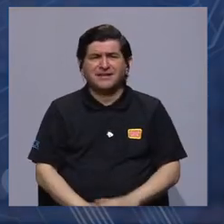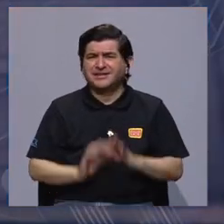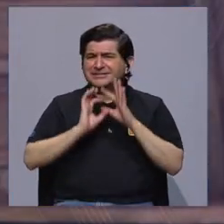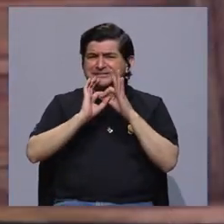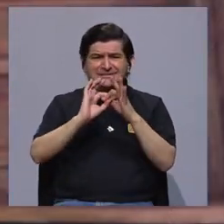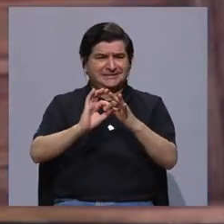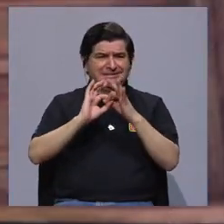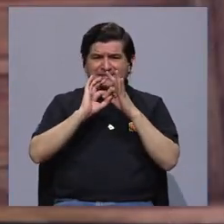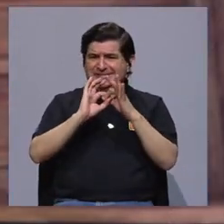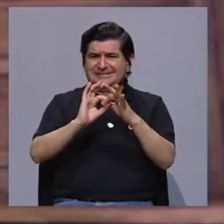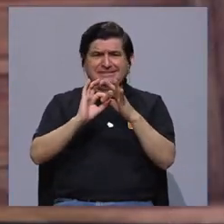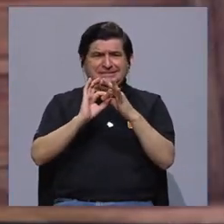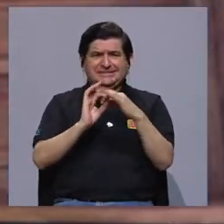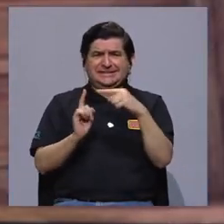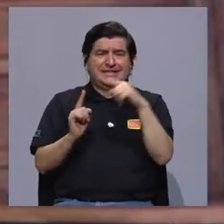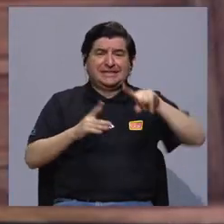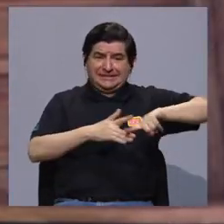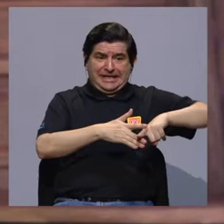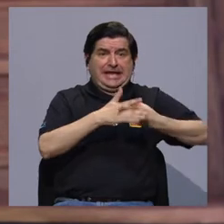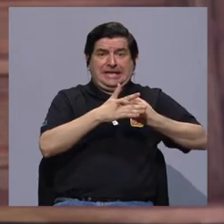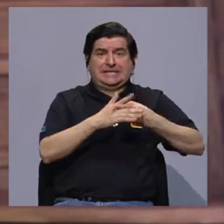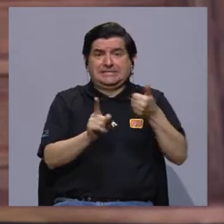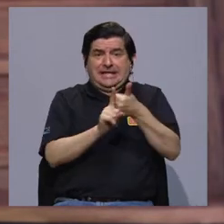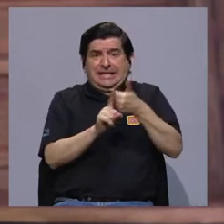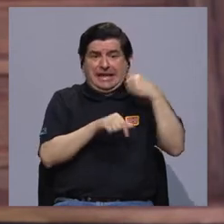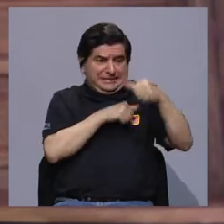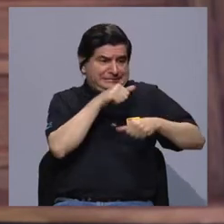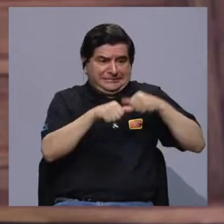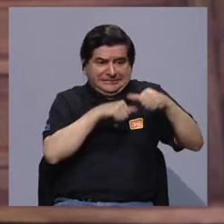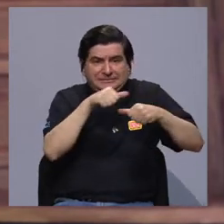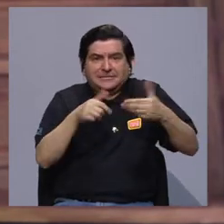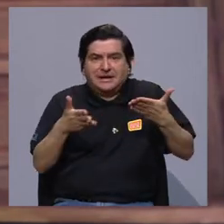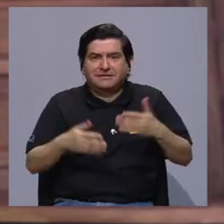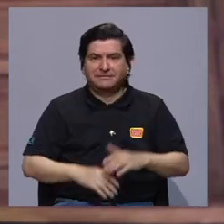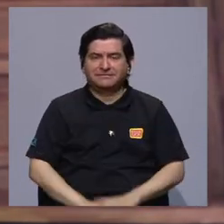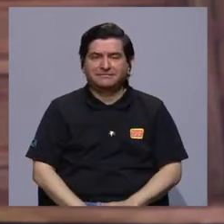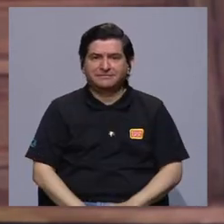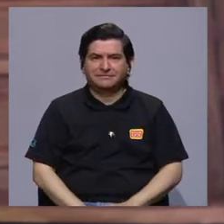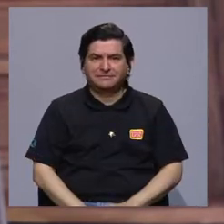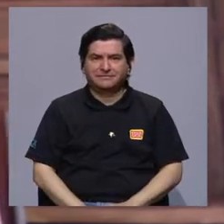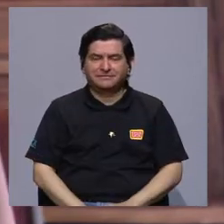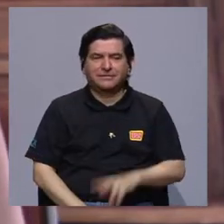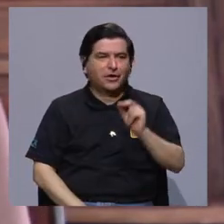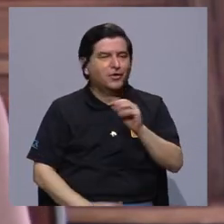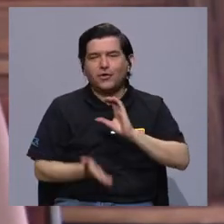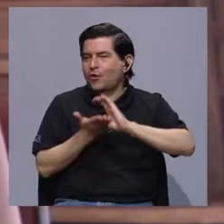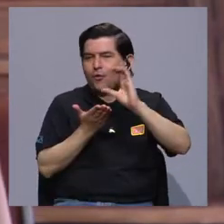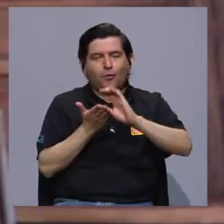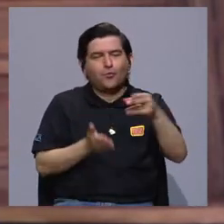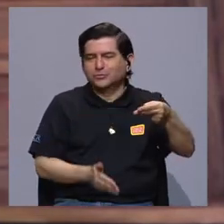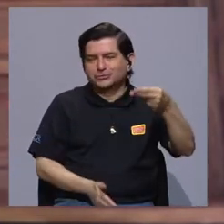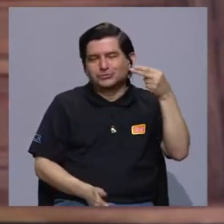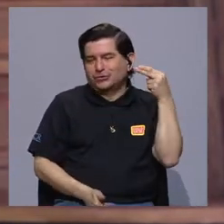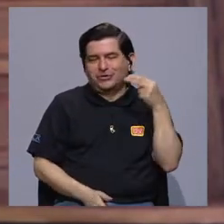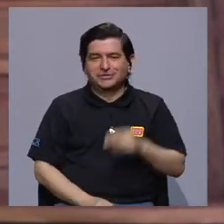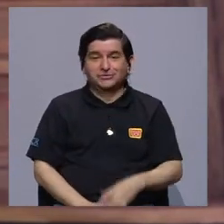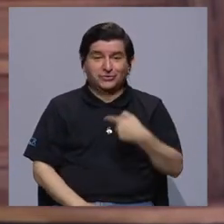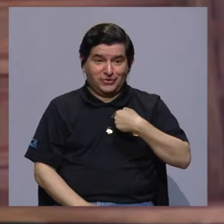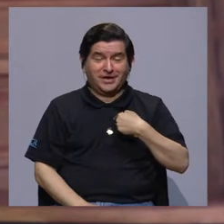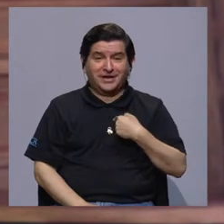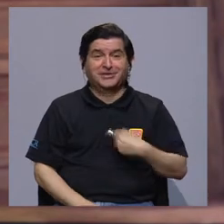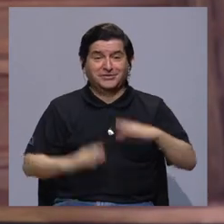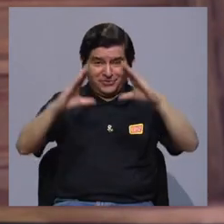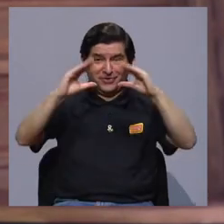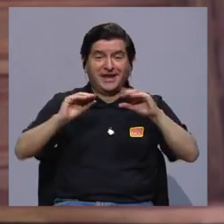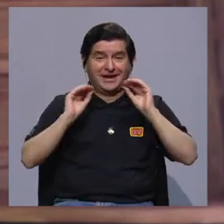ligado desde el inicio de la antropología, ¿verdad? No voy a darles aquí el curso de historia que toca